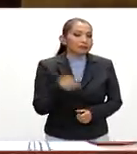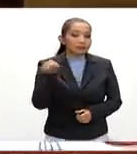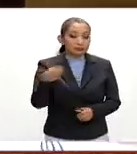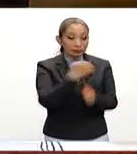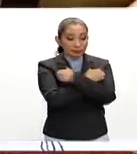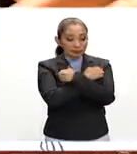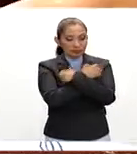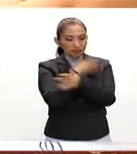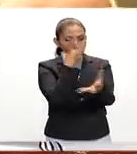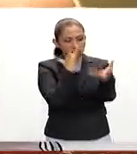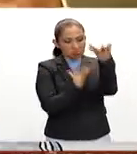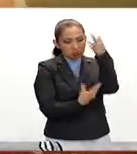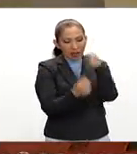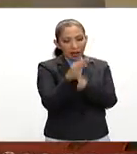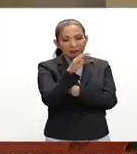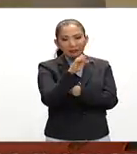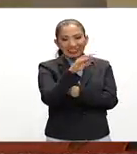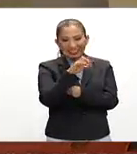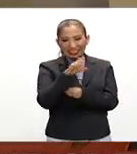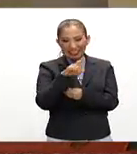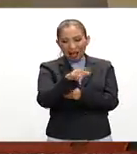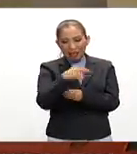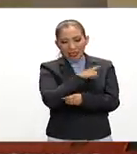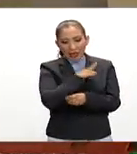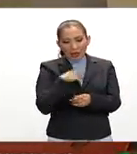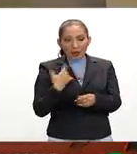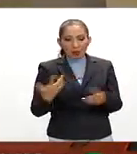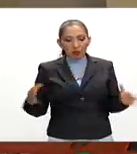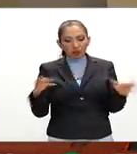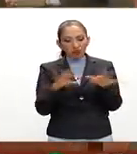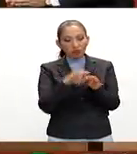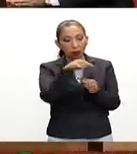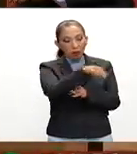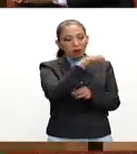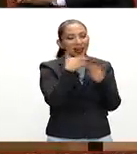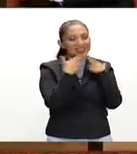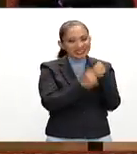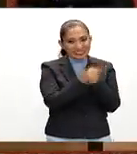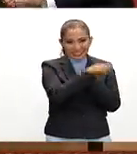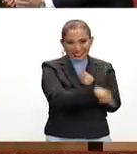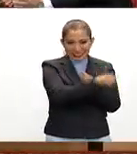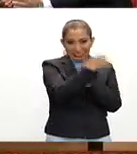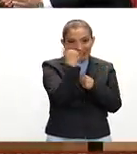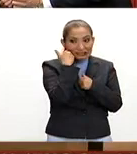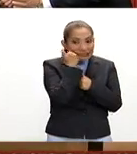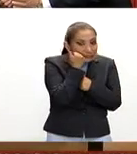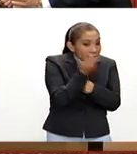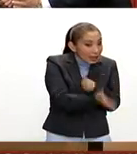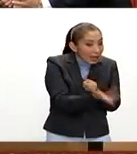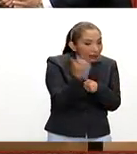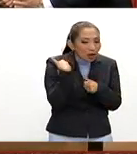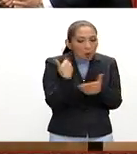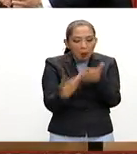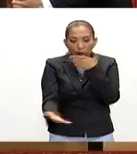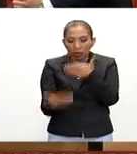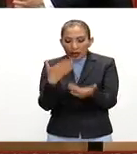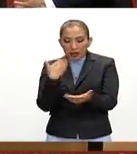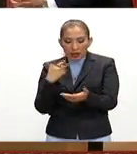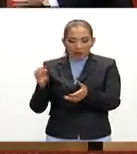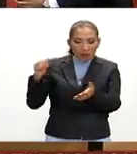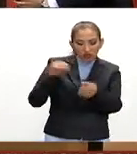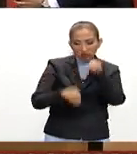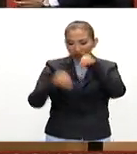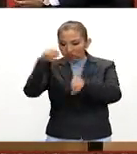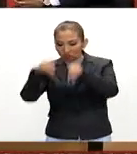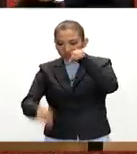educación fiscal además pues también tiene que ser recípro que ustedes como SAT han procurado también modernizarse y lo